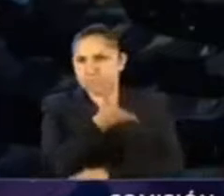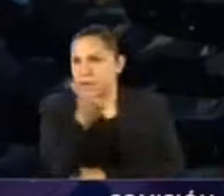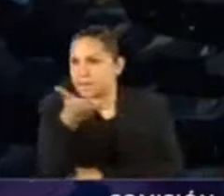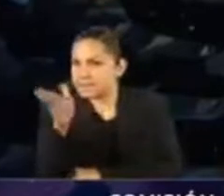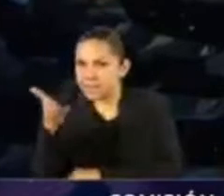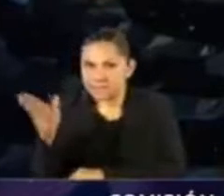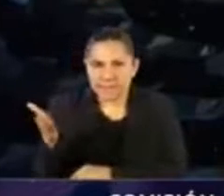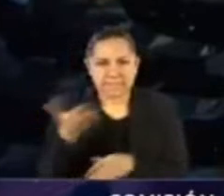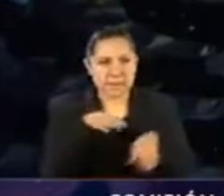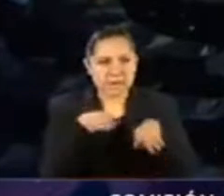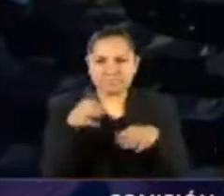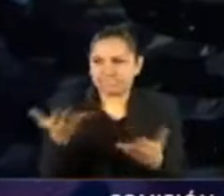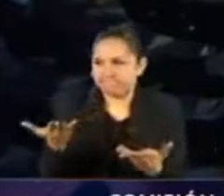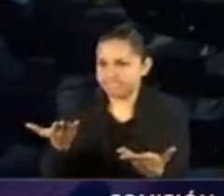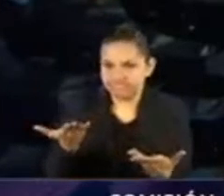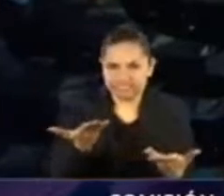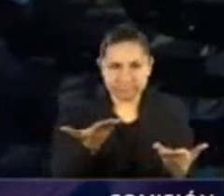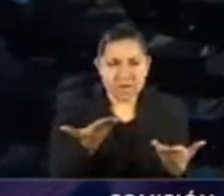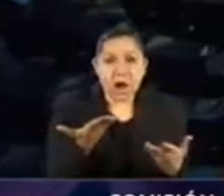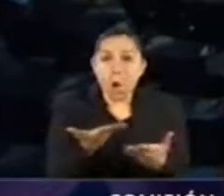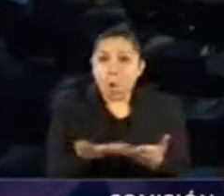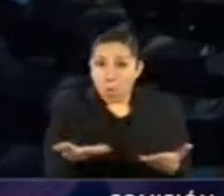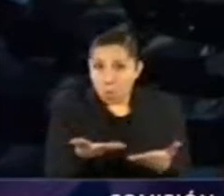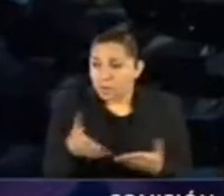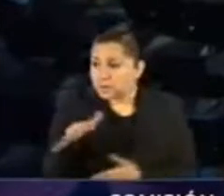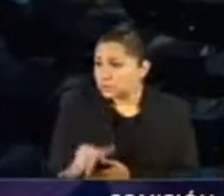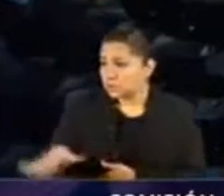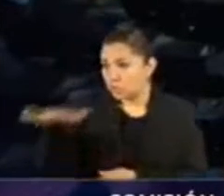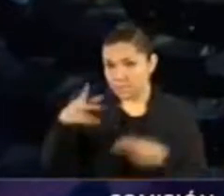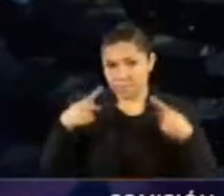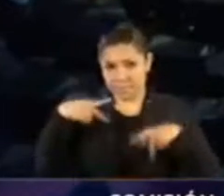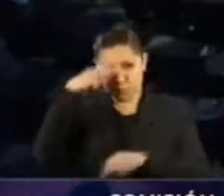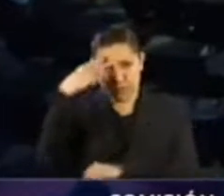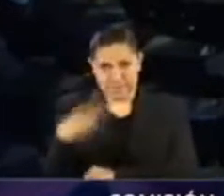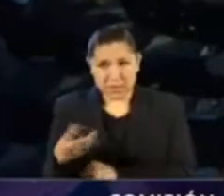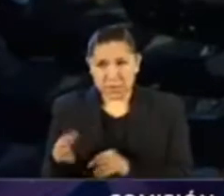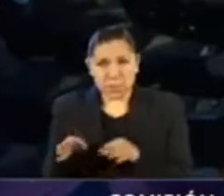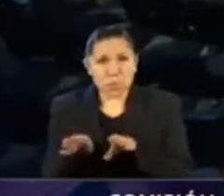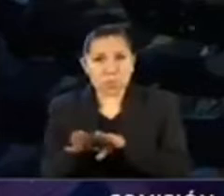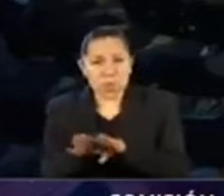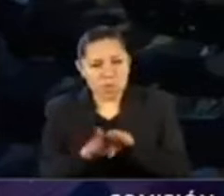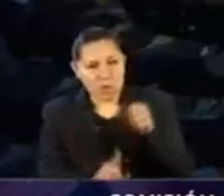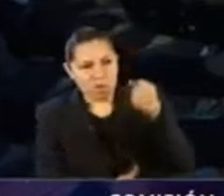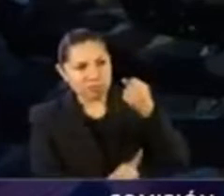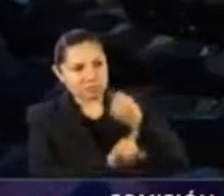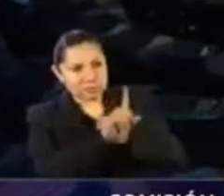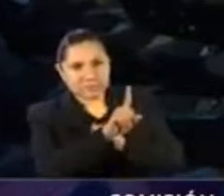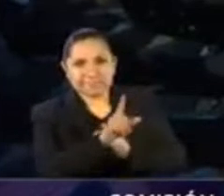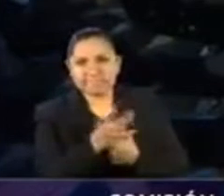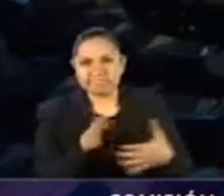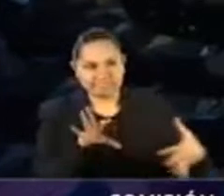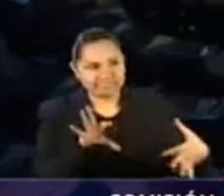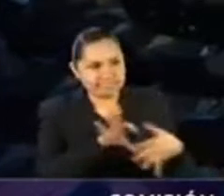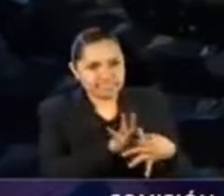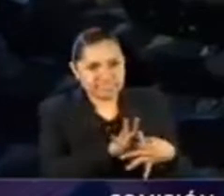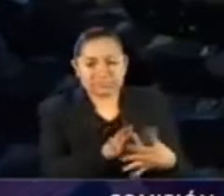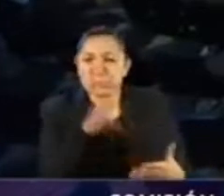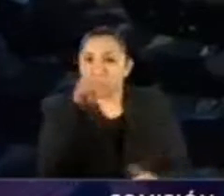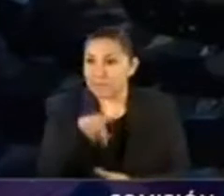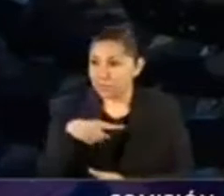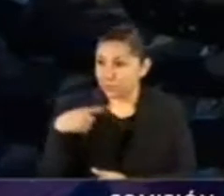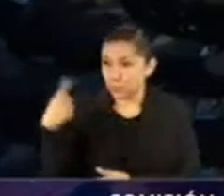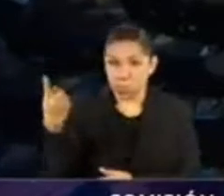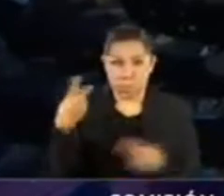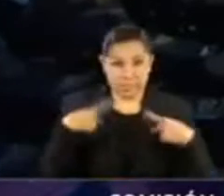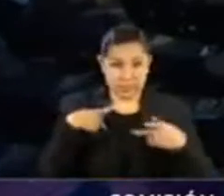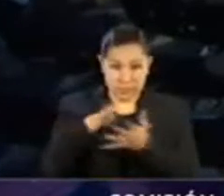mexicanos para enfrentar esta emergencia? Hay pocos mecanismos de ahorro en la población. Se estima